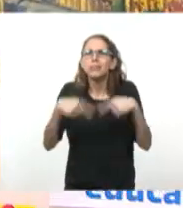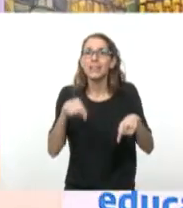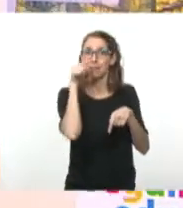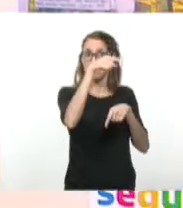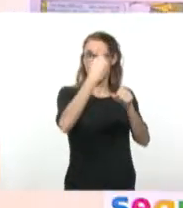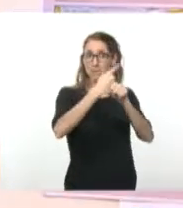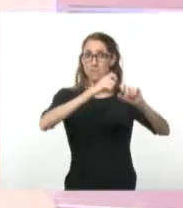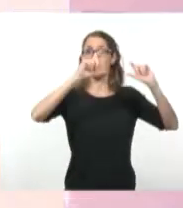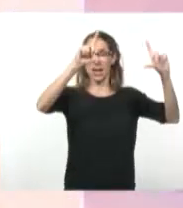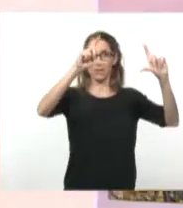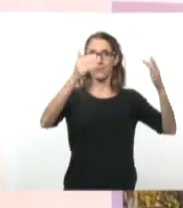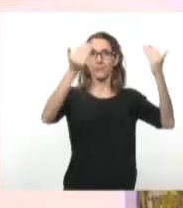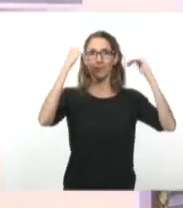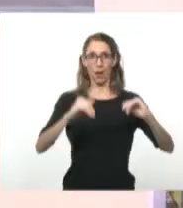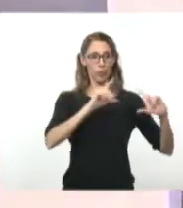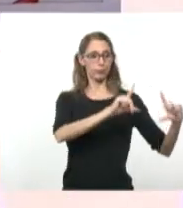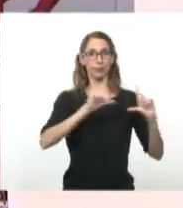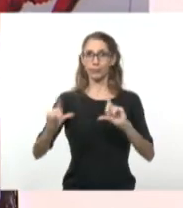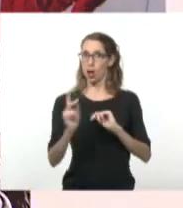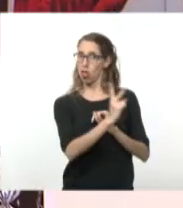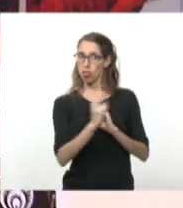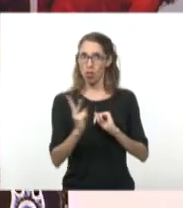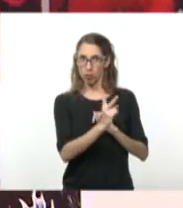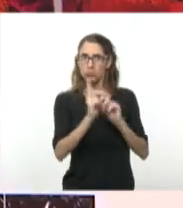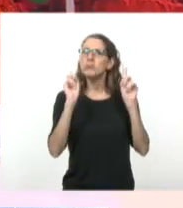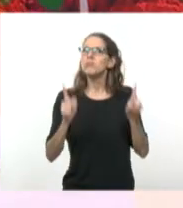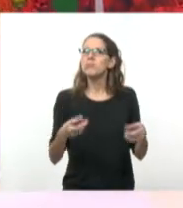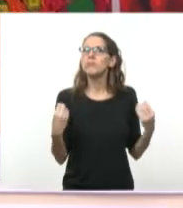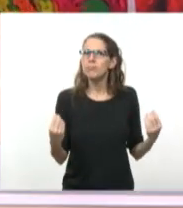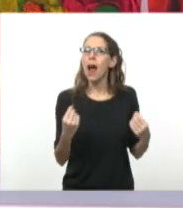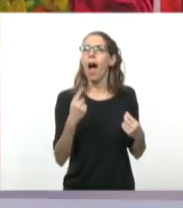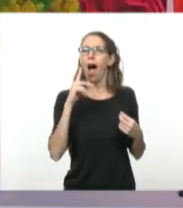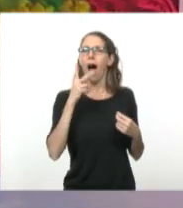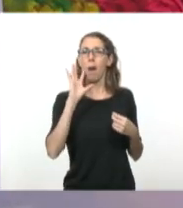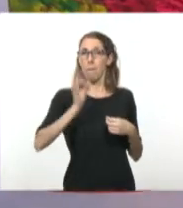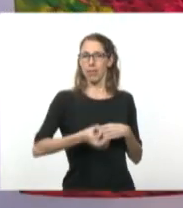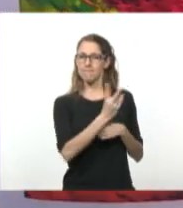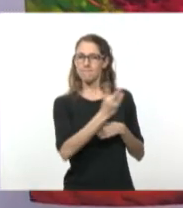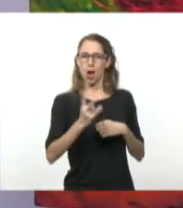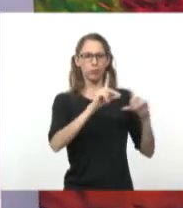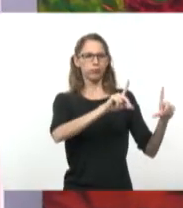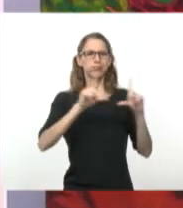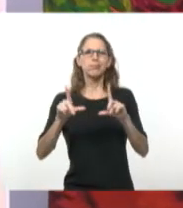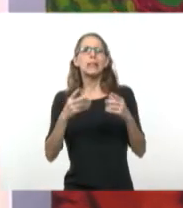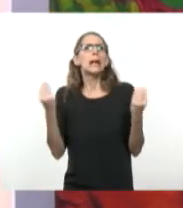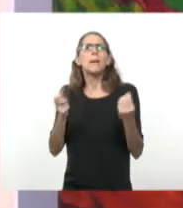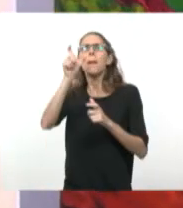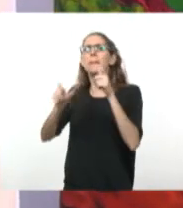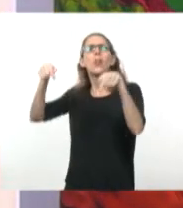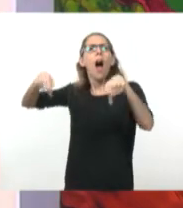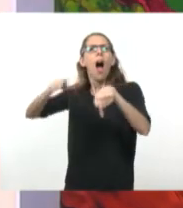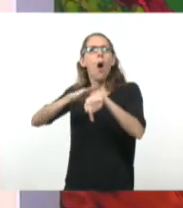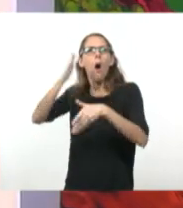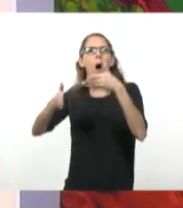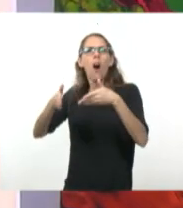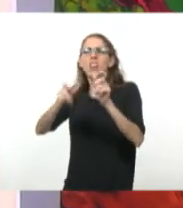Tenemos estas dos para ver qué pasa, cómo están usando los dibujantes hoy. Vamos a